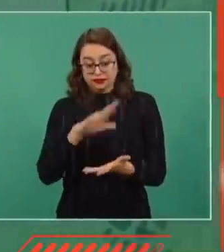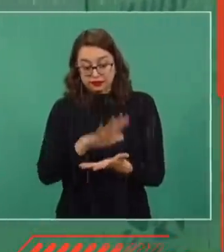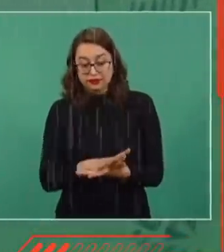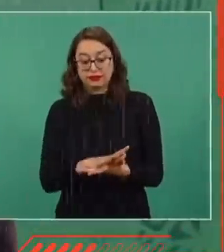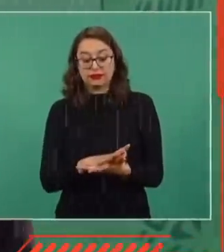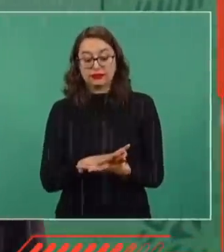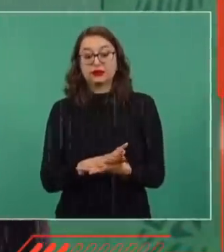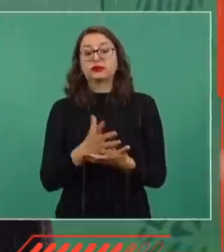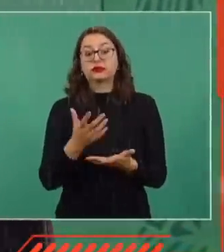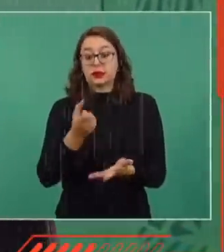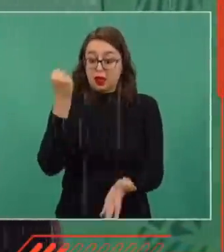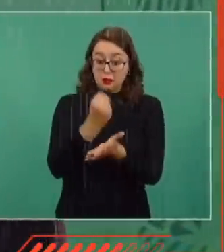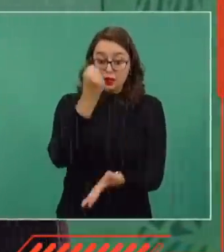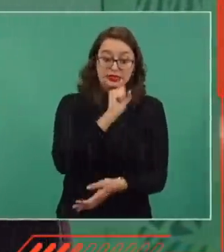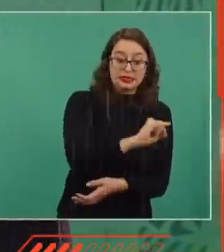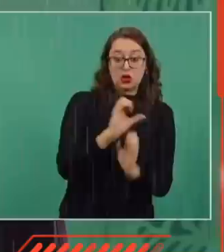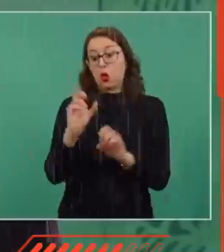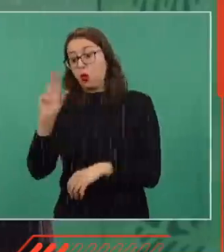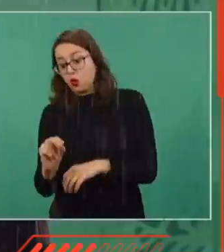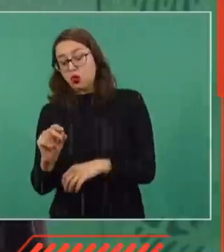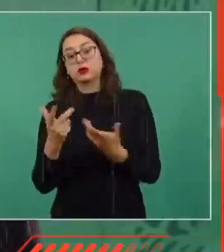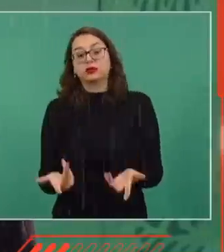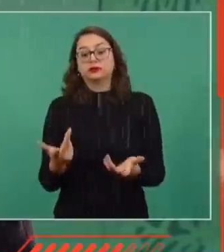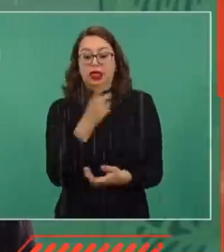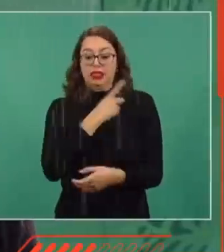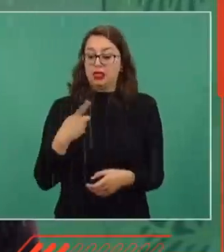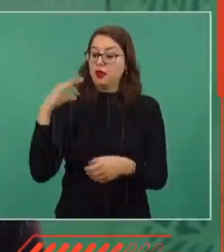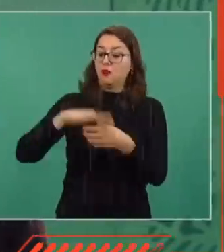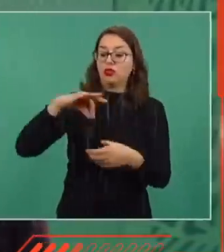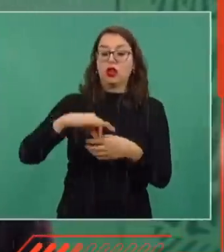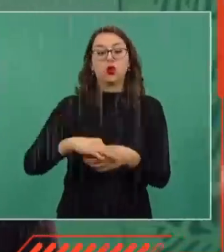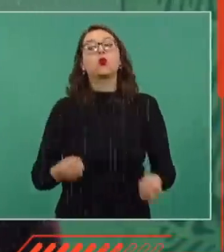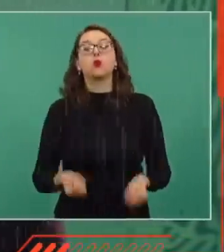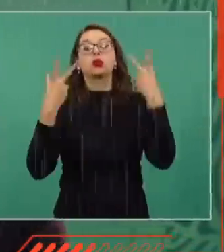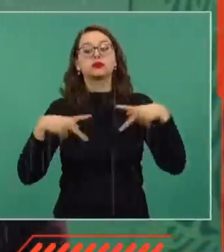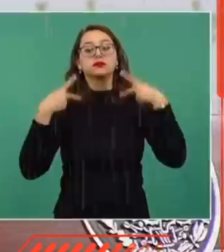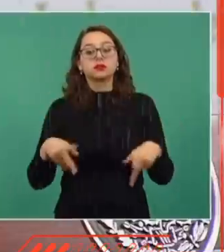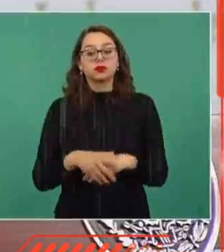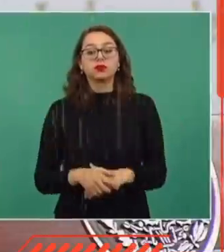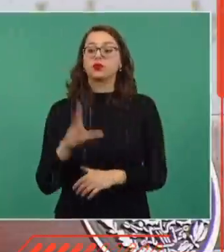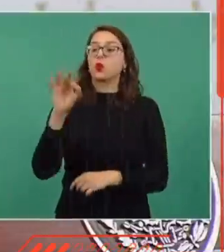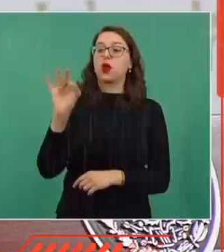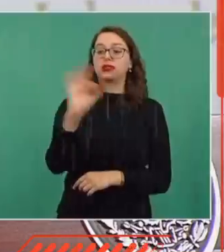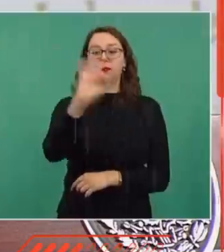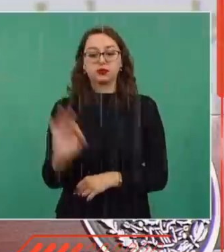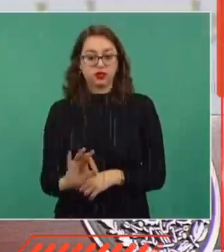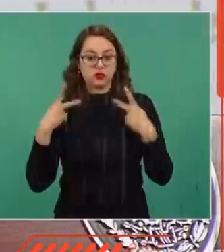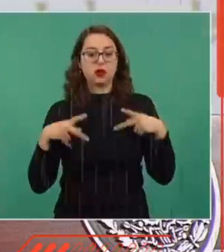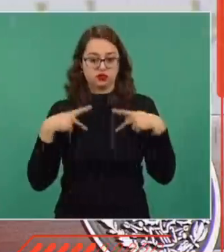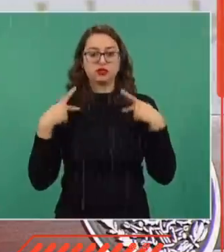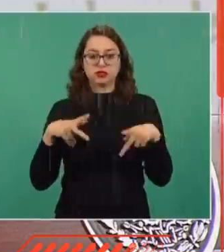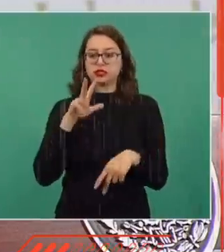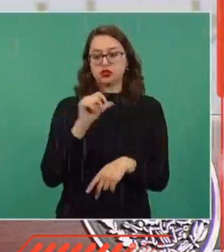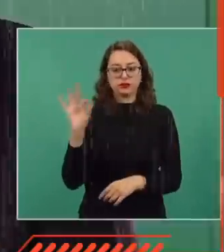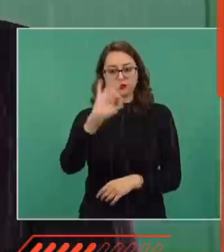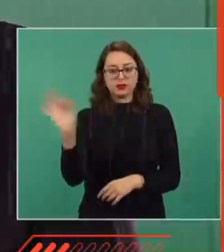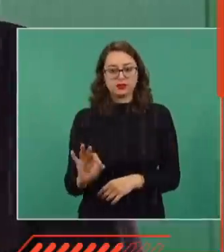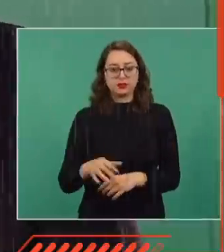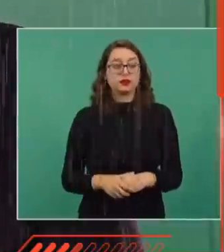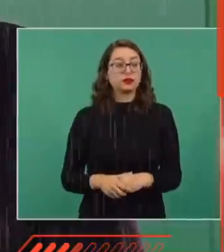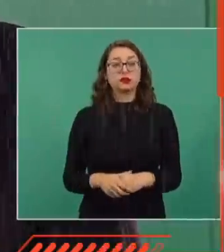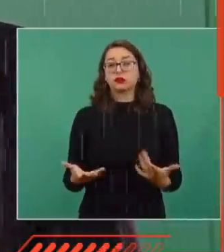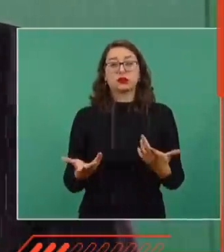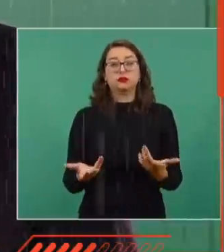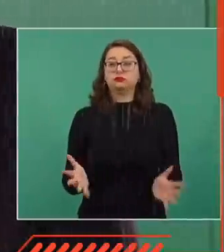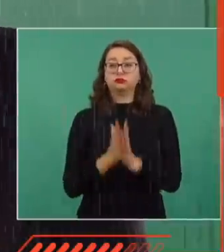tiene que votar el 40 por ciento de los ciudadanos empadronados. Entonces,